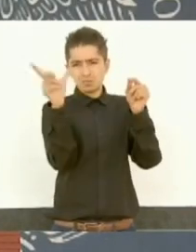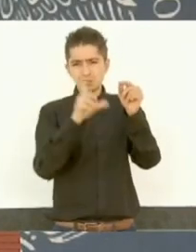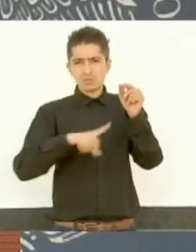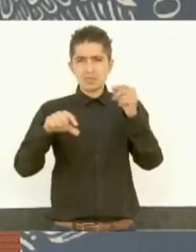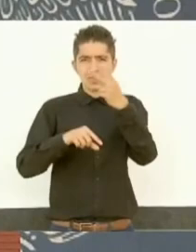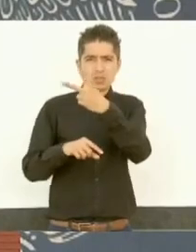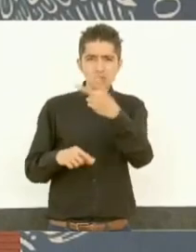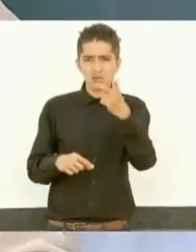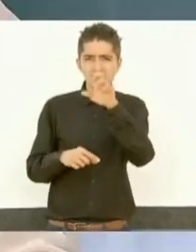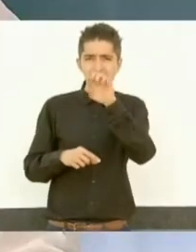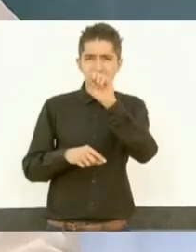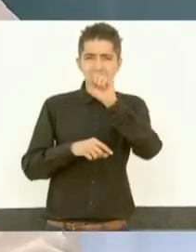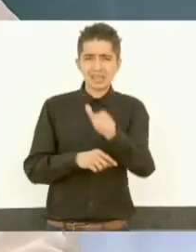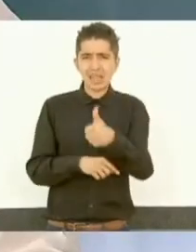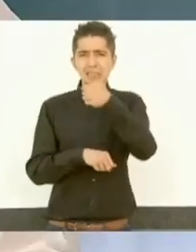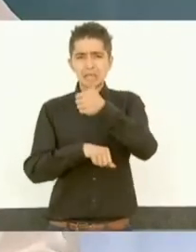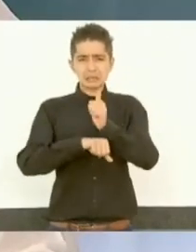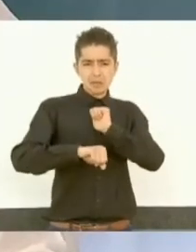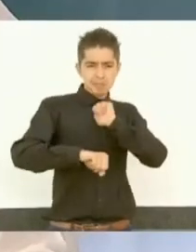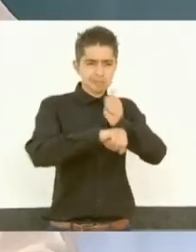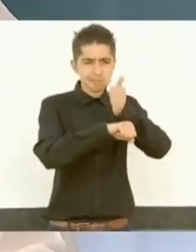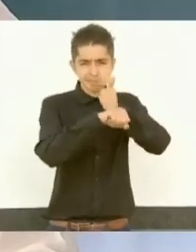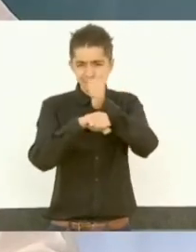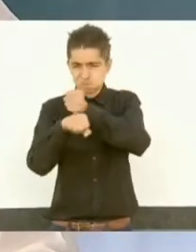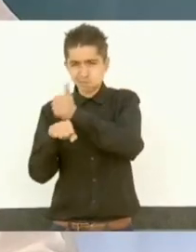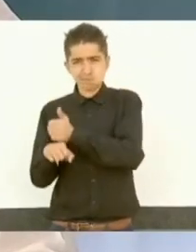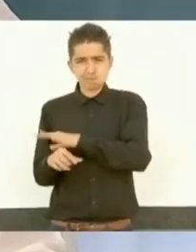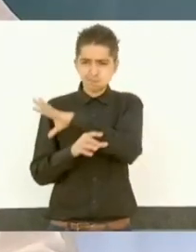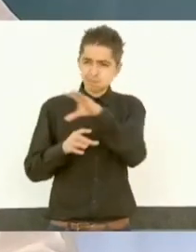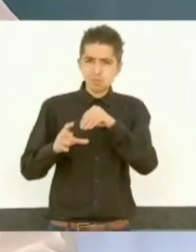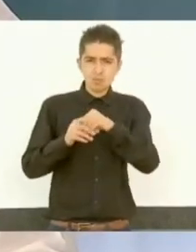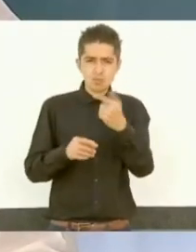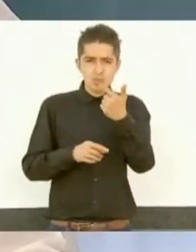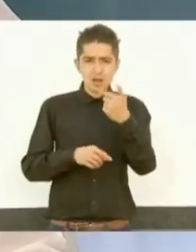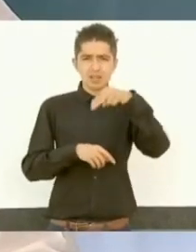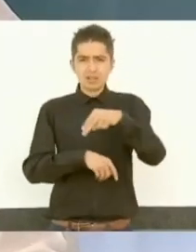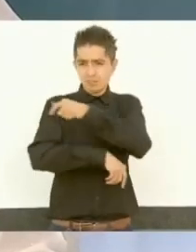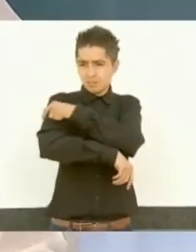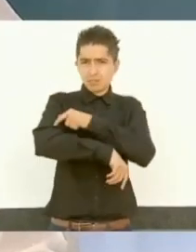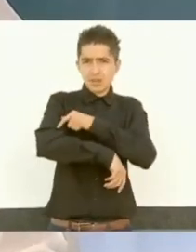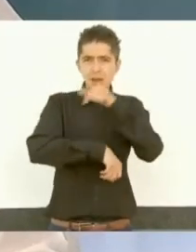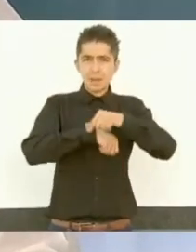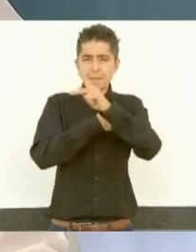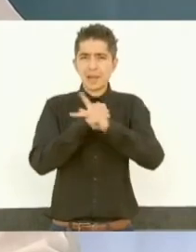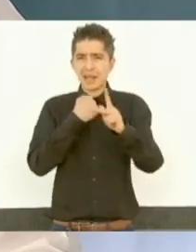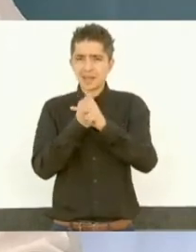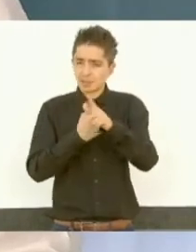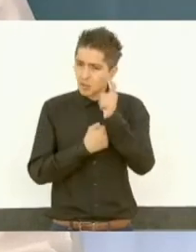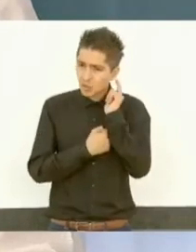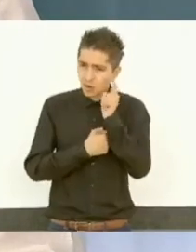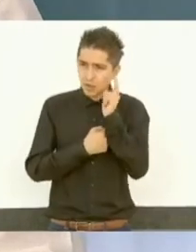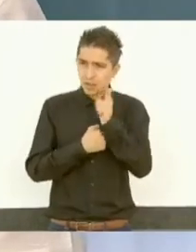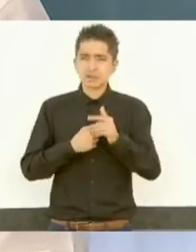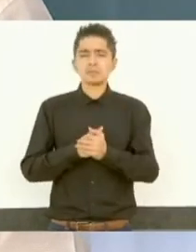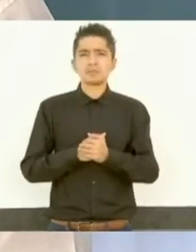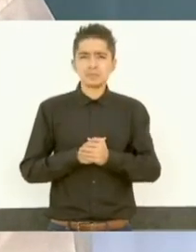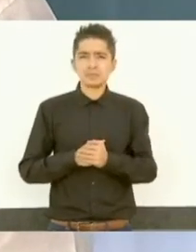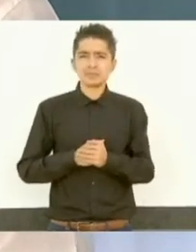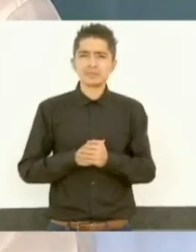los 266 cuarteles de la Guardia Nacional en el país y que